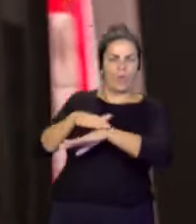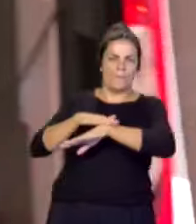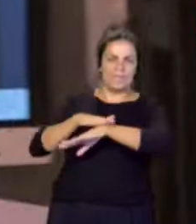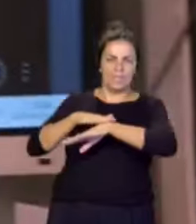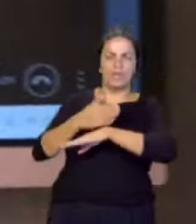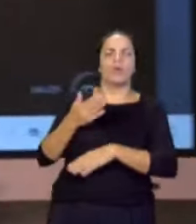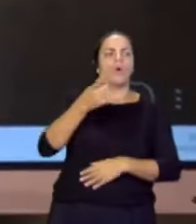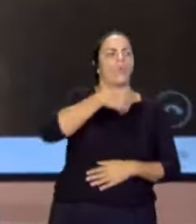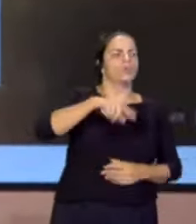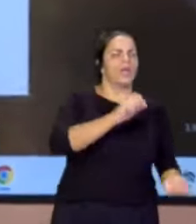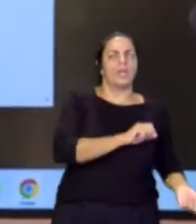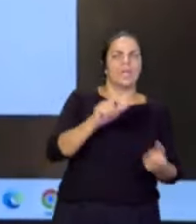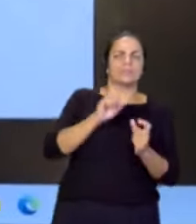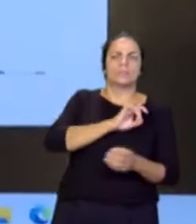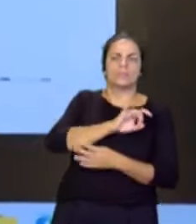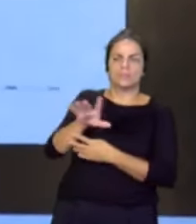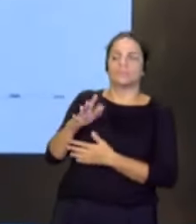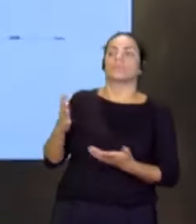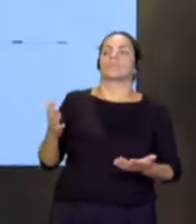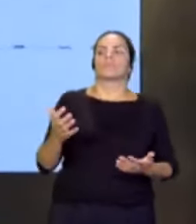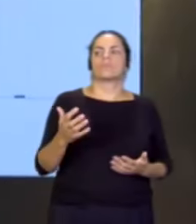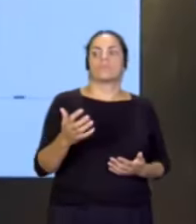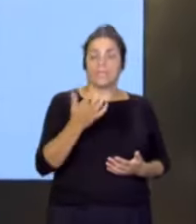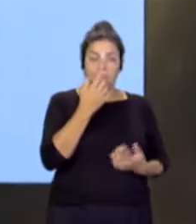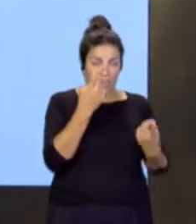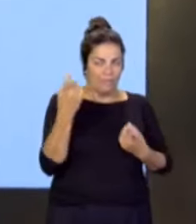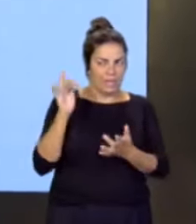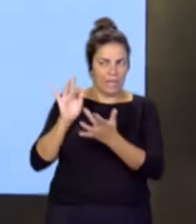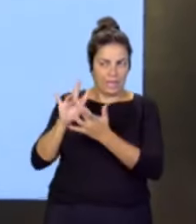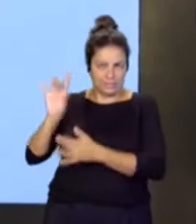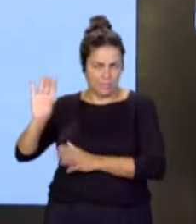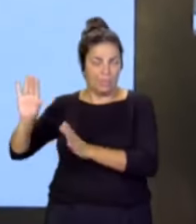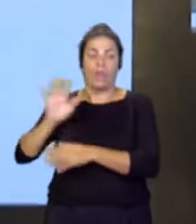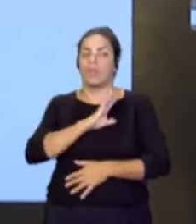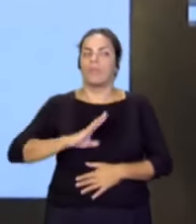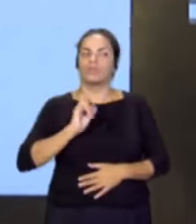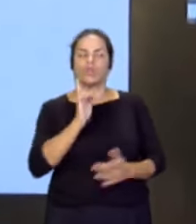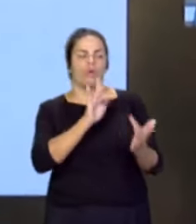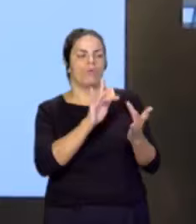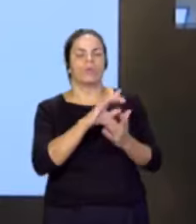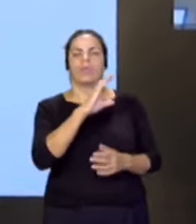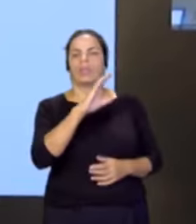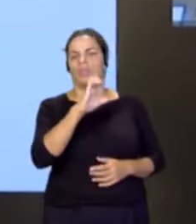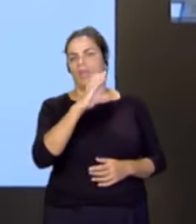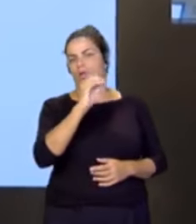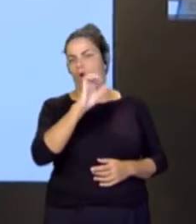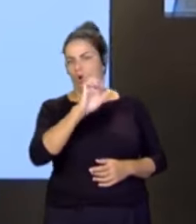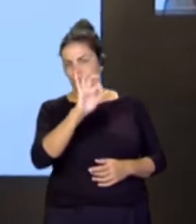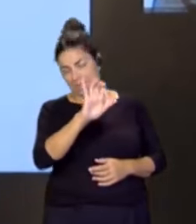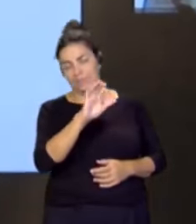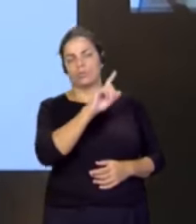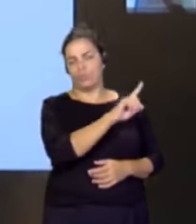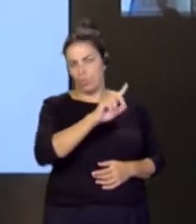trasladando desde aquí. Si fuera necesario, hubiera, pero ahora mismo lo que estamos es conectados con el SECOES 112, directamente, que es donde se está haciendo